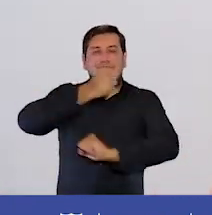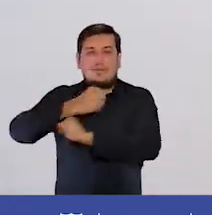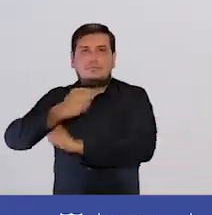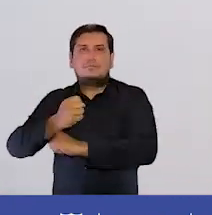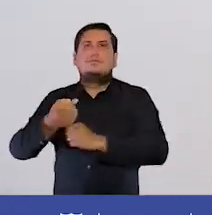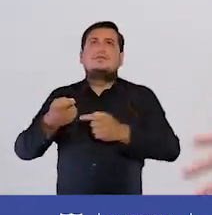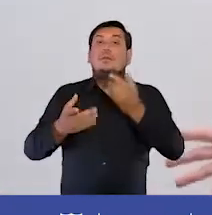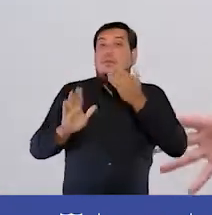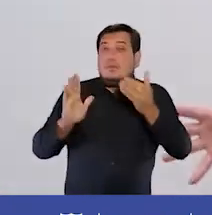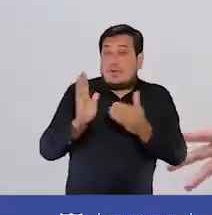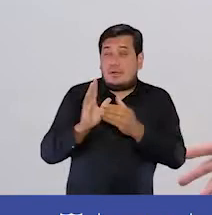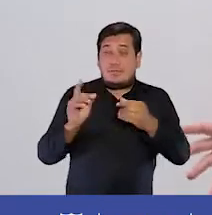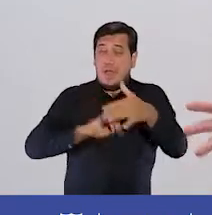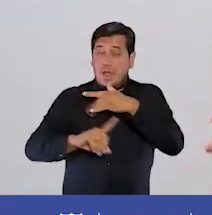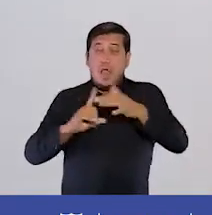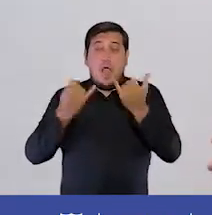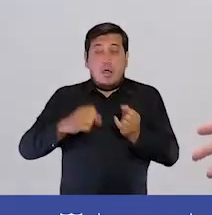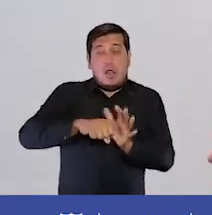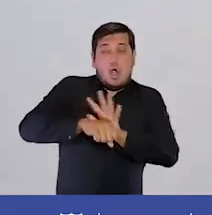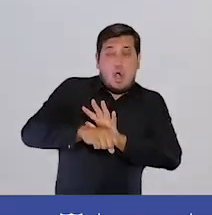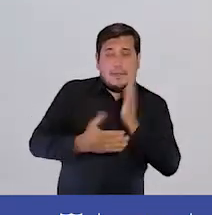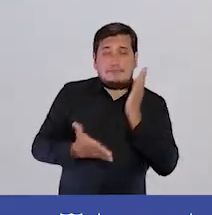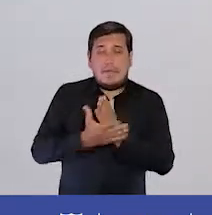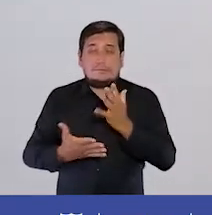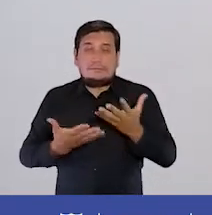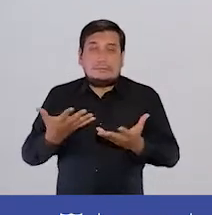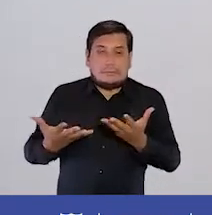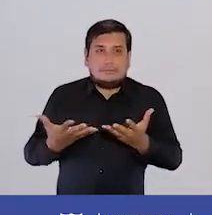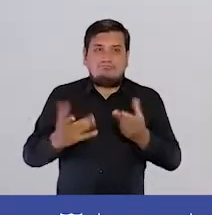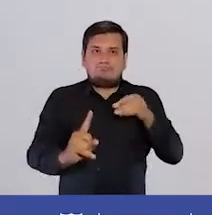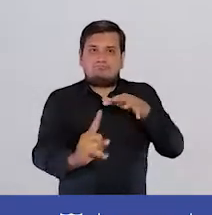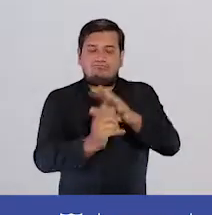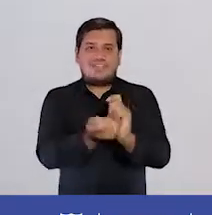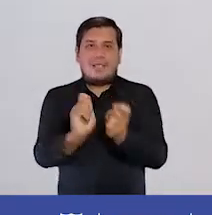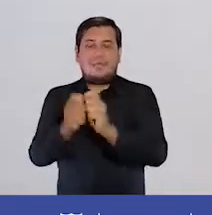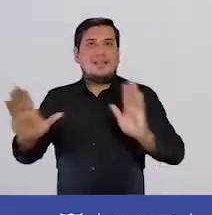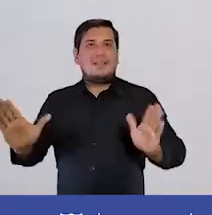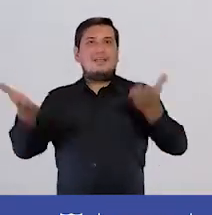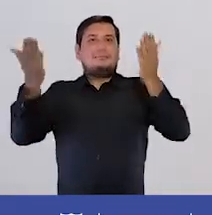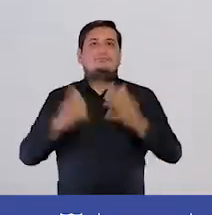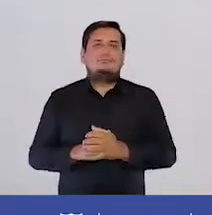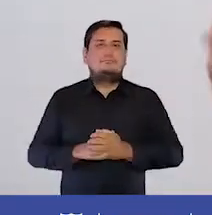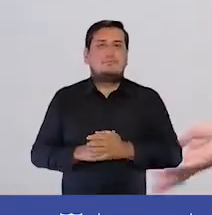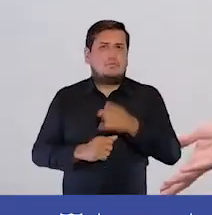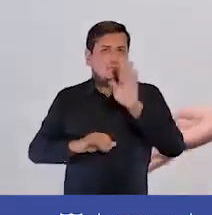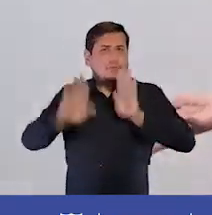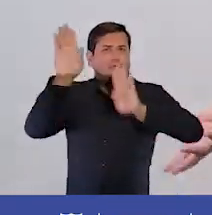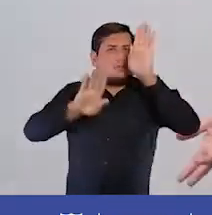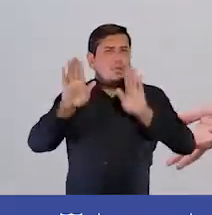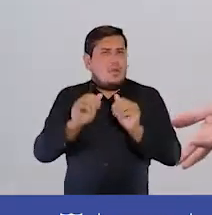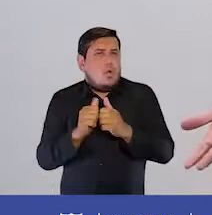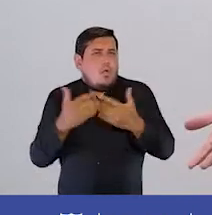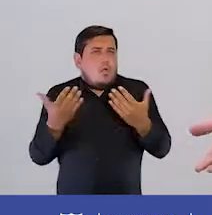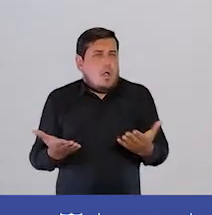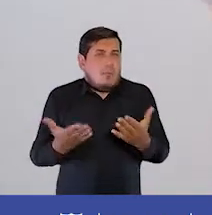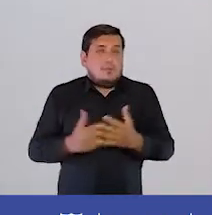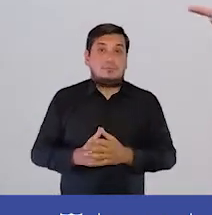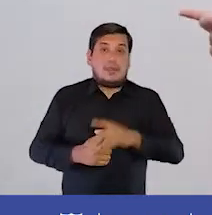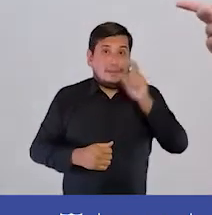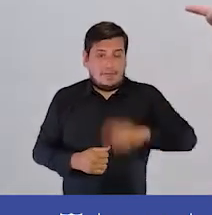sostenibilidad, sino también minimizar los impactos del COVID en Bogotá o en la región alrededor. ¿Y cómo puedes participar?